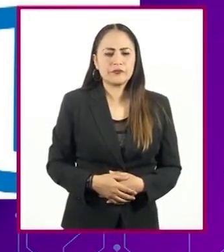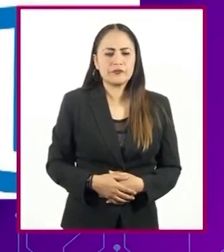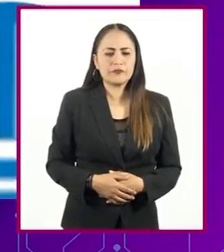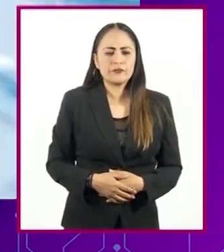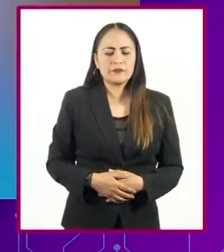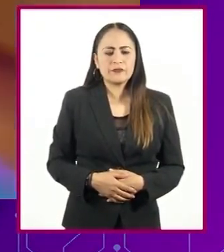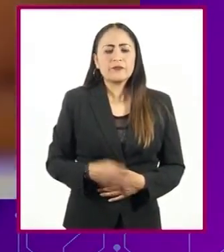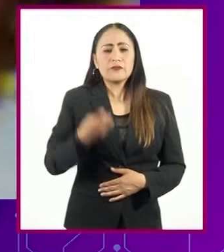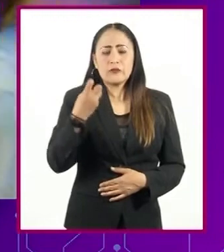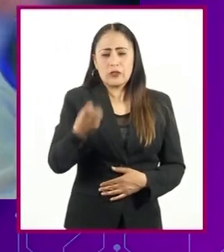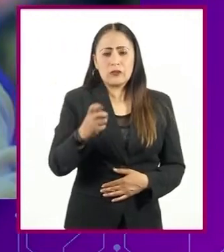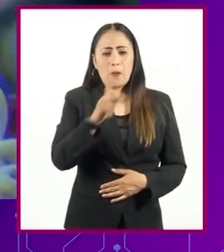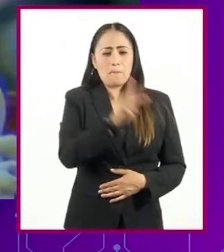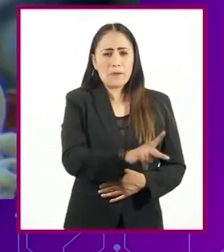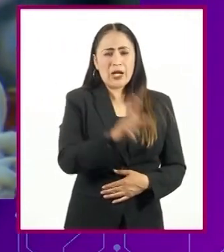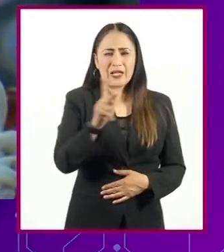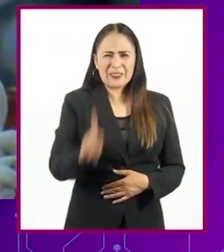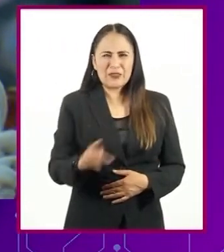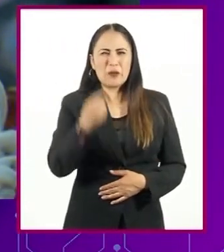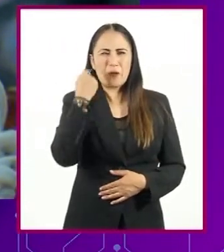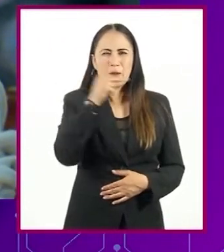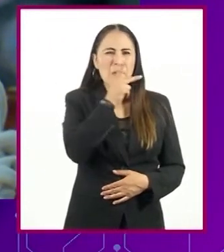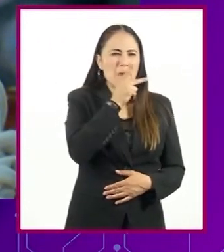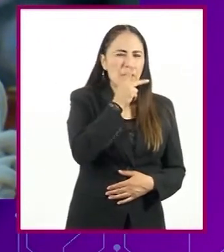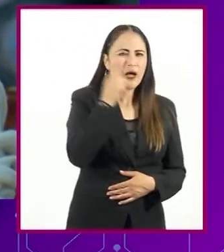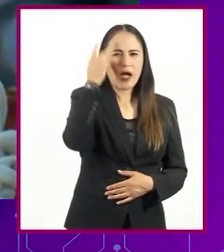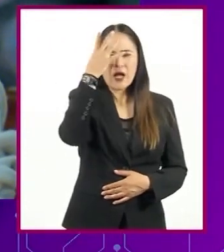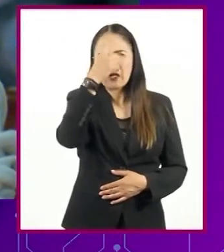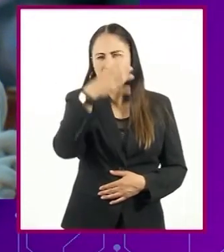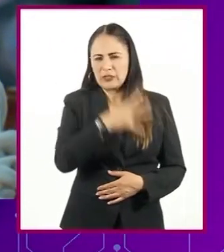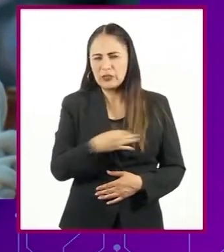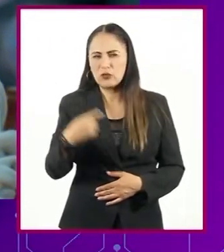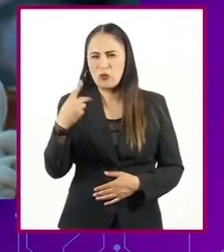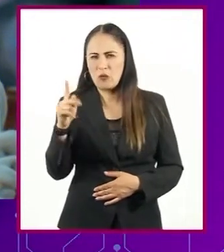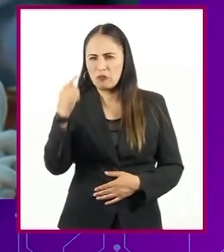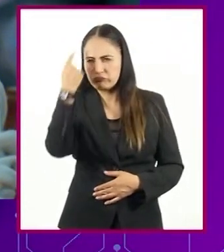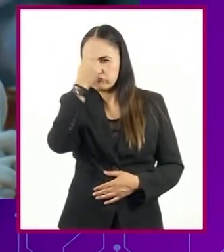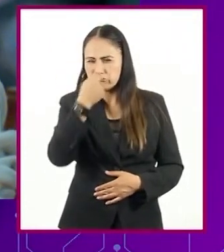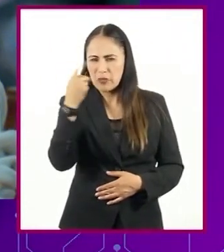tengamos un parecido entre padres e hijos y otras familias.